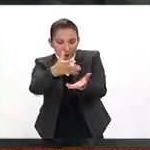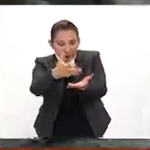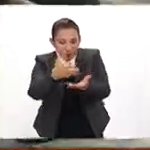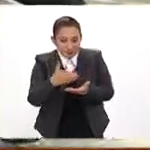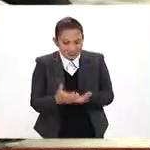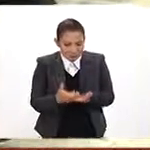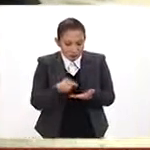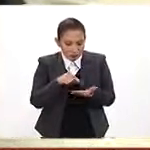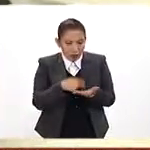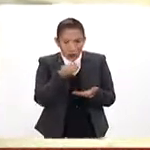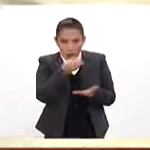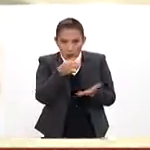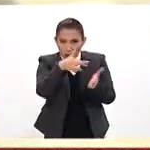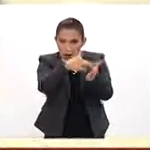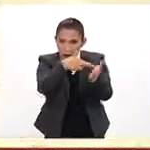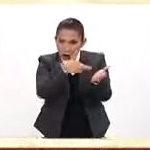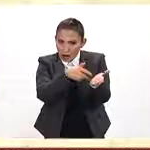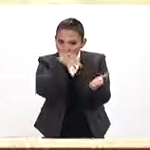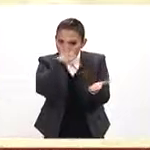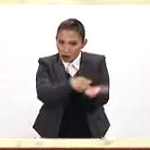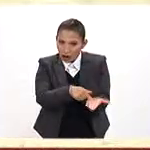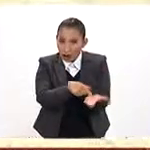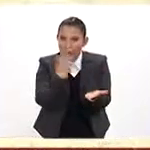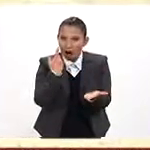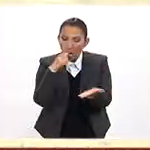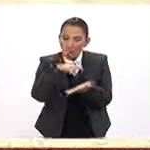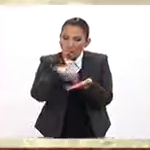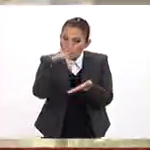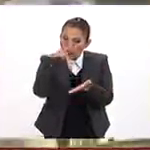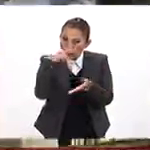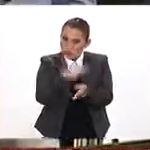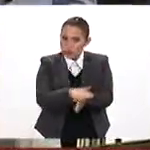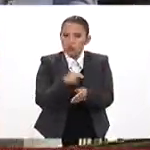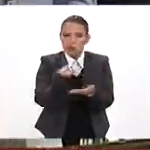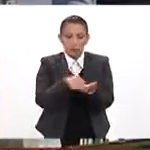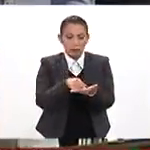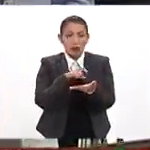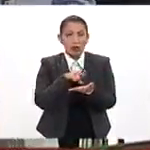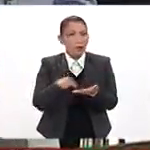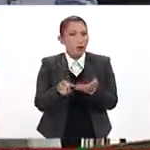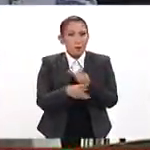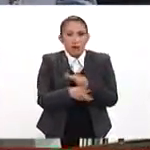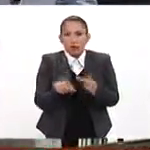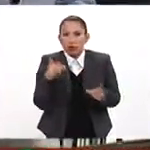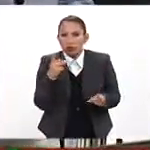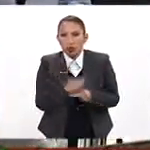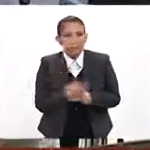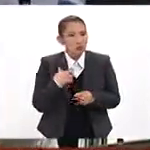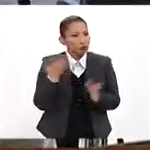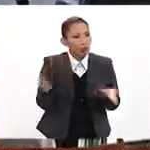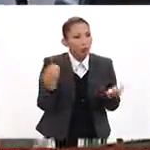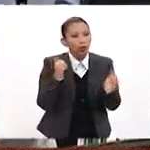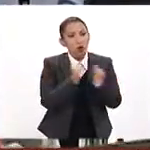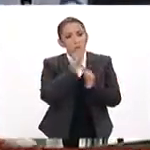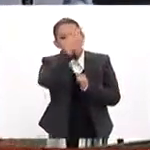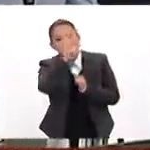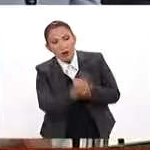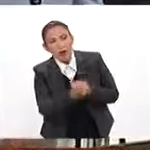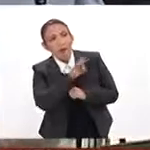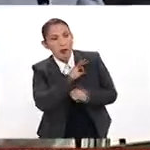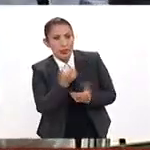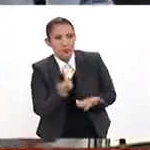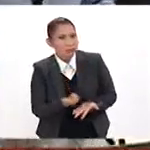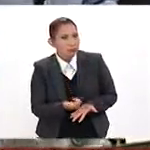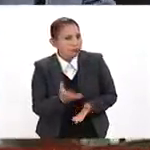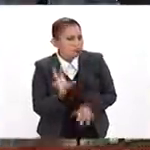bajo un orden, bajo una lógica de una compra responsable, la compra de productos, programarse con ofertas que les puedan